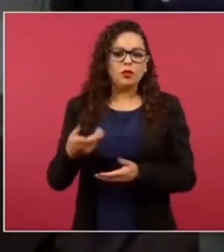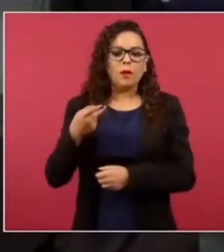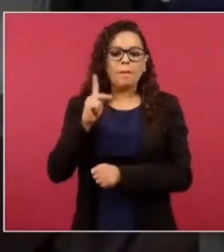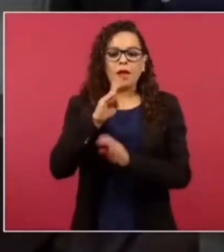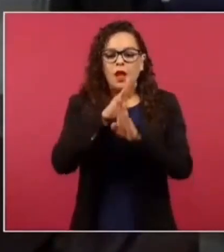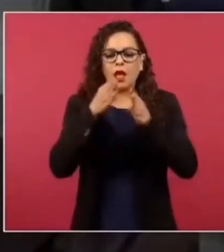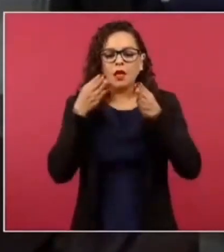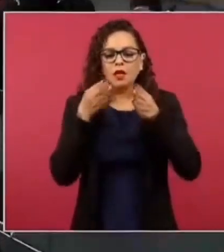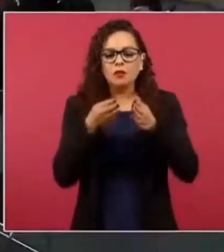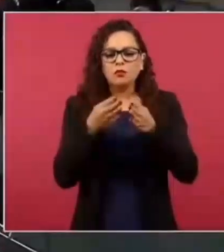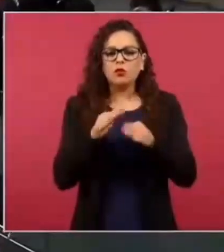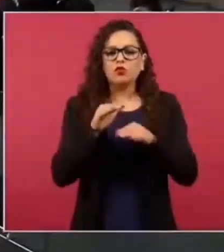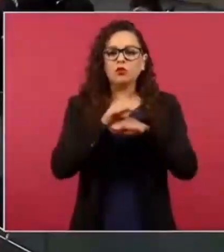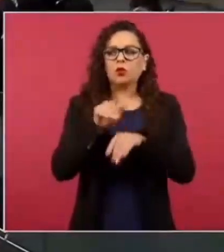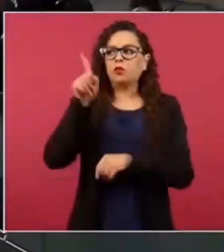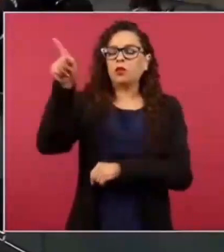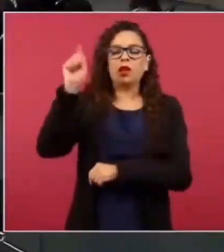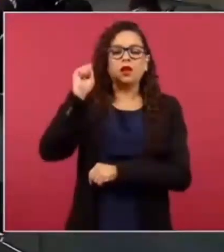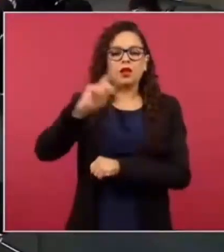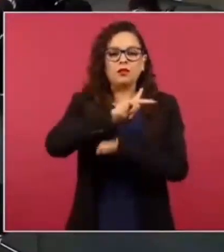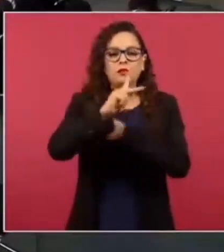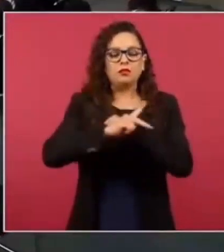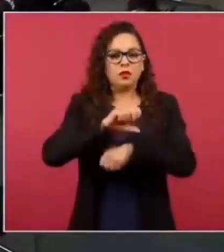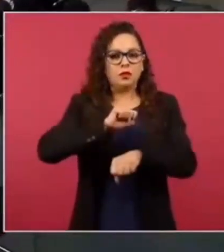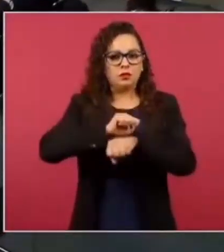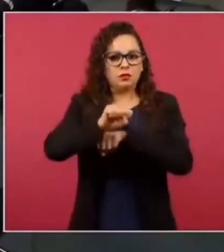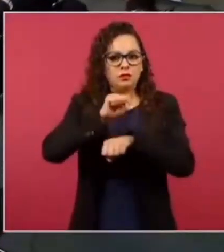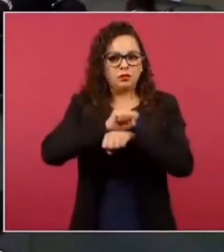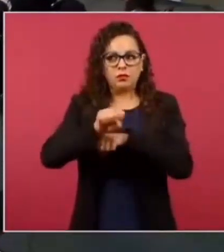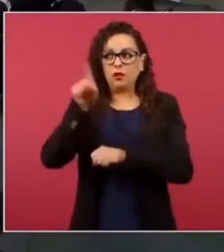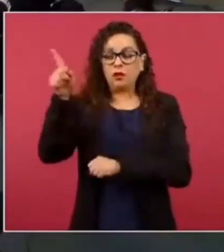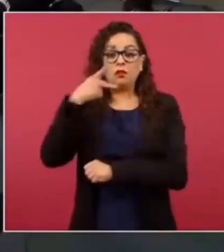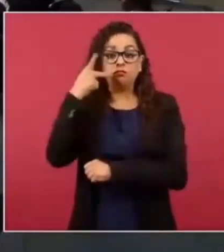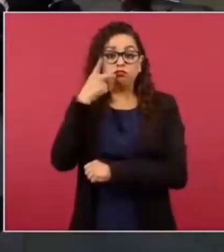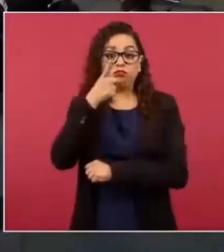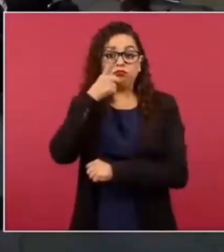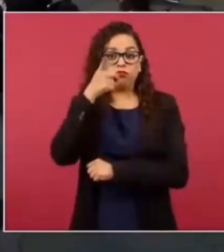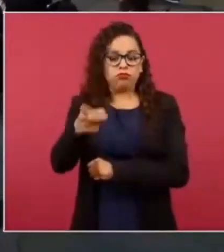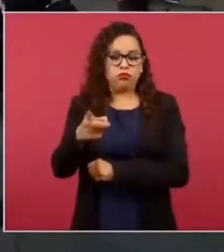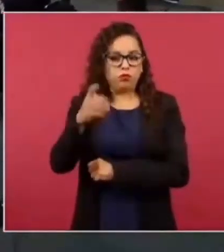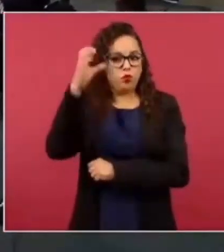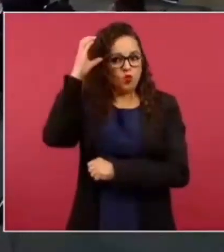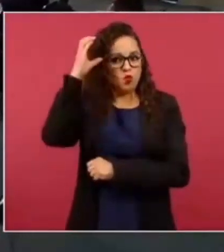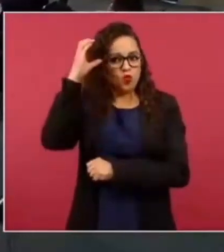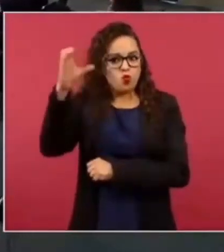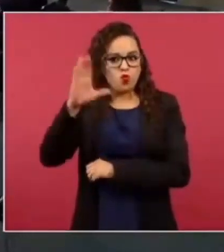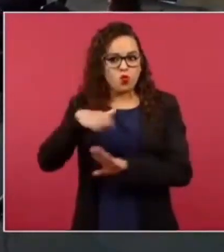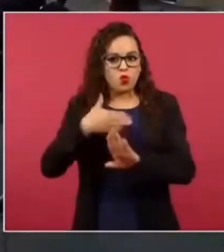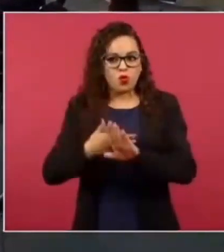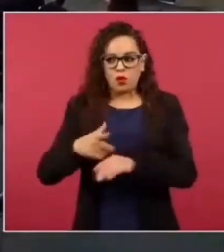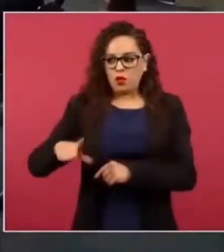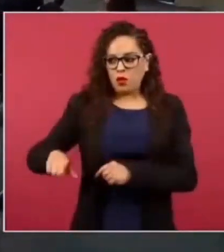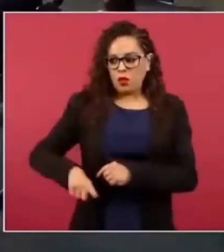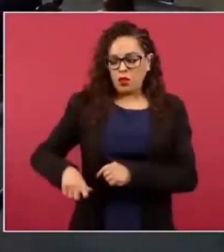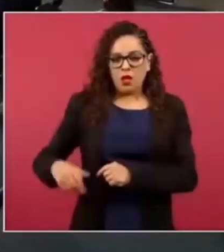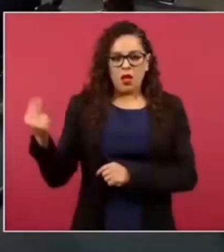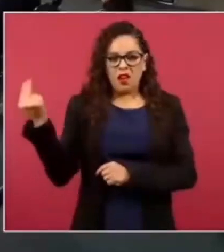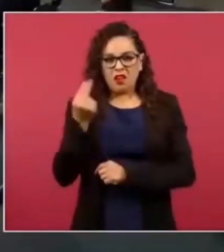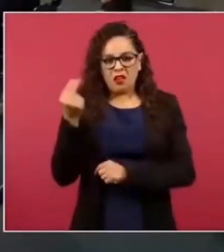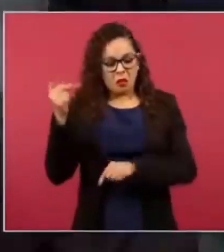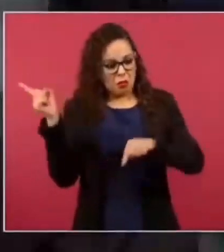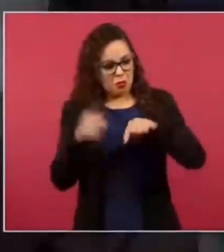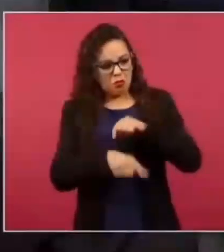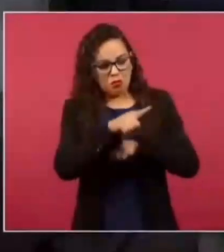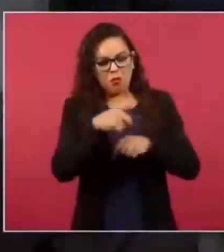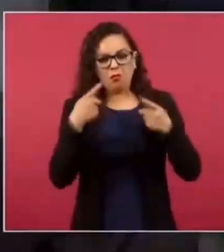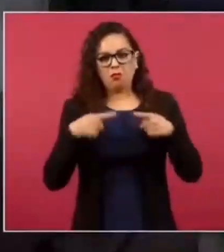específico el tema de El Salvador, que dicen que es un crimen de Estado y que se tiene que castigar a quienes dirigen las políticas migratorias. Si no,